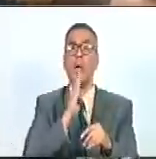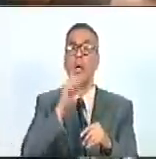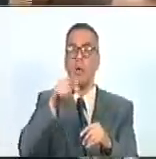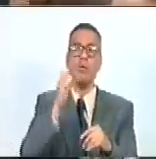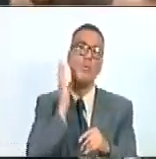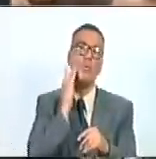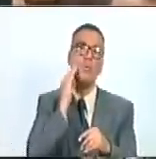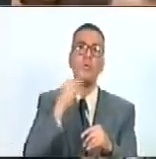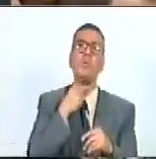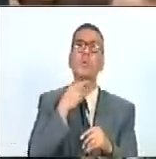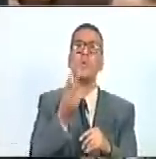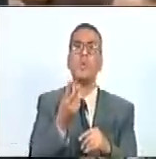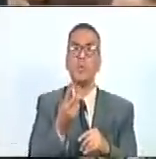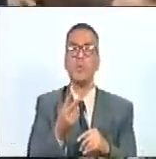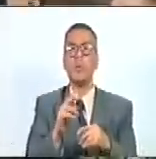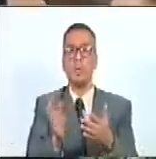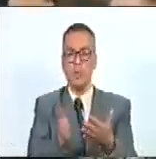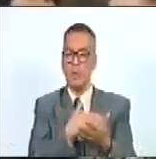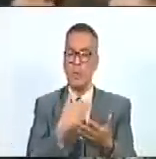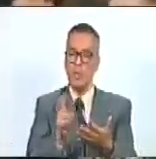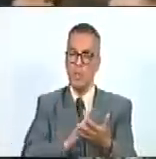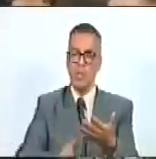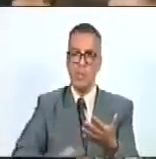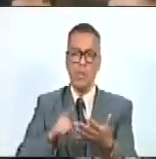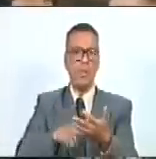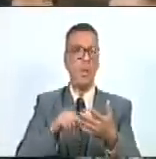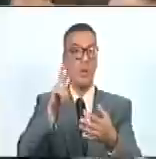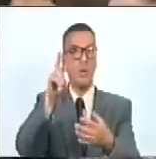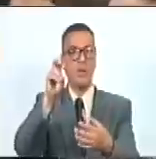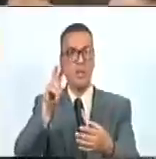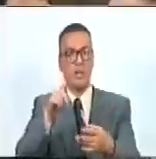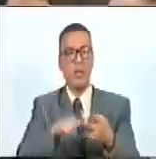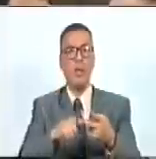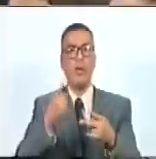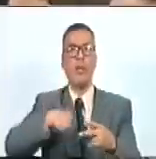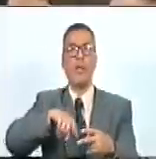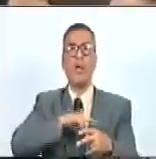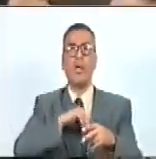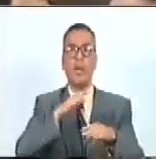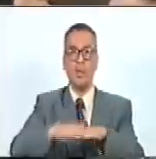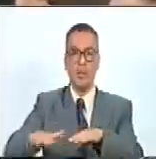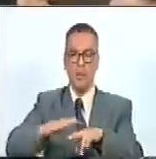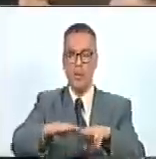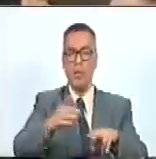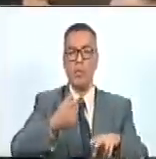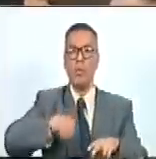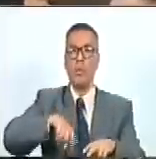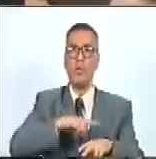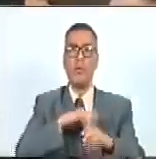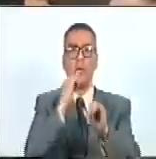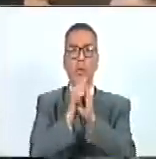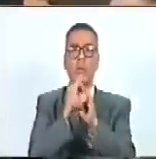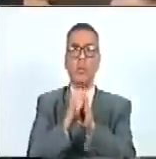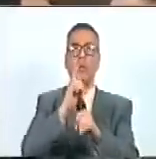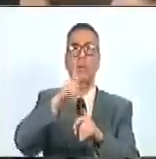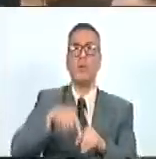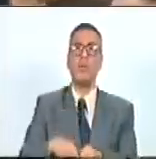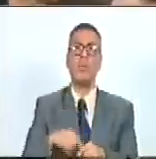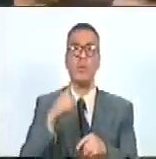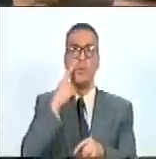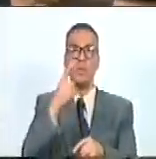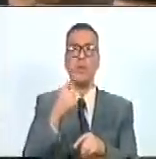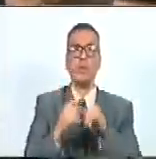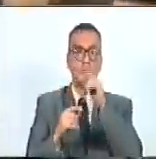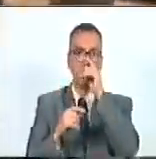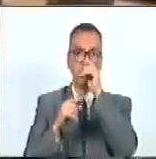la voz de audiolibros, la voz de videojuegos, la que escuchan nuestros chamos y las voces de internet. Hay un impacto